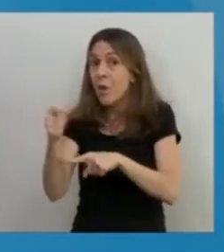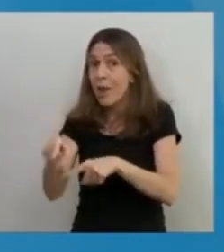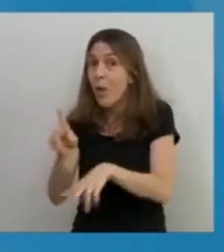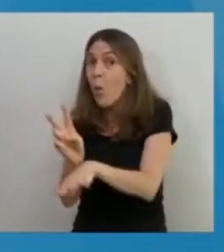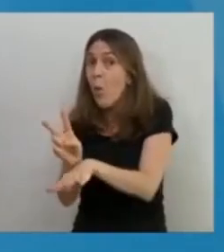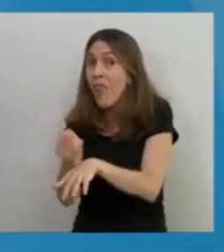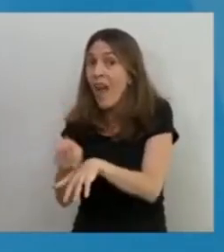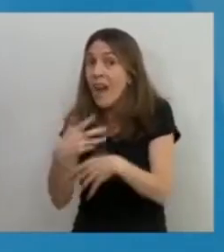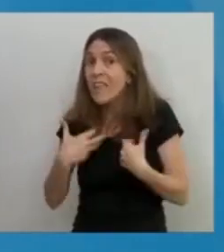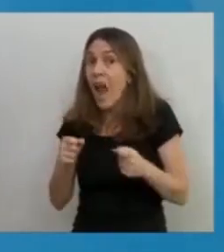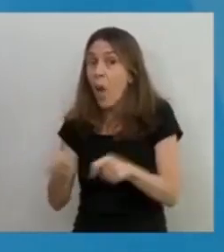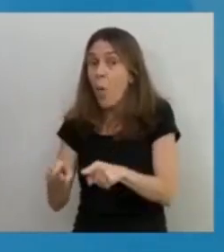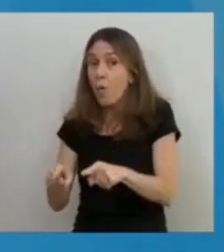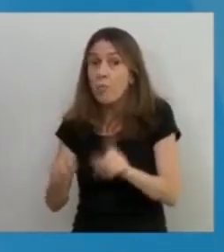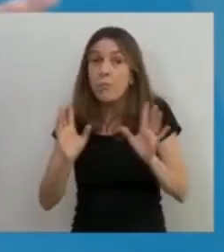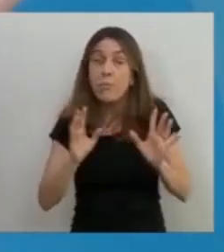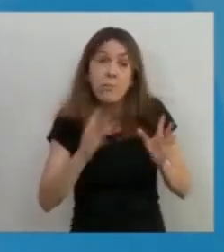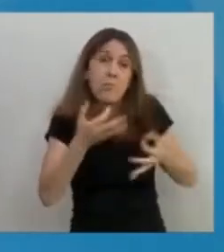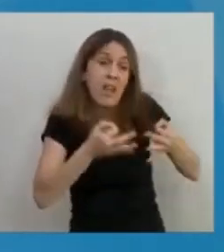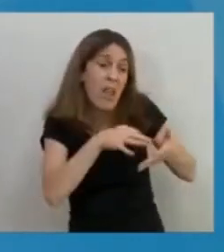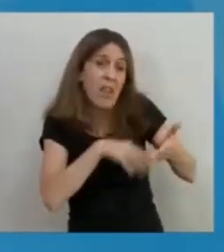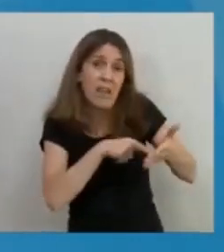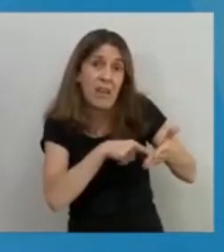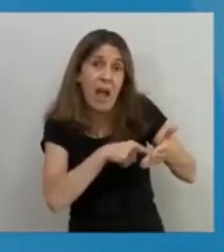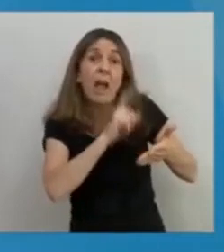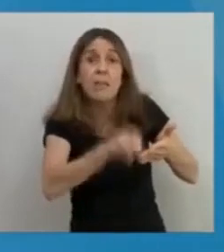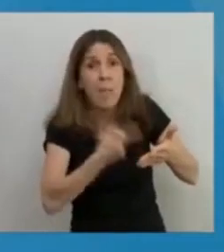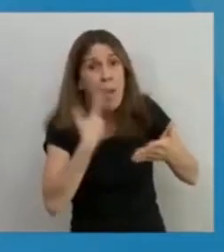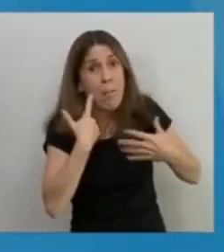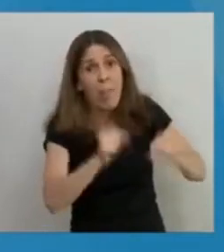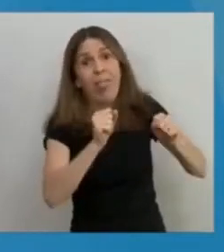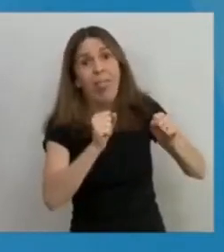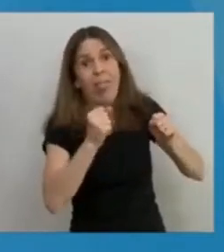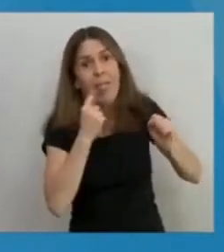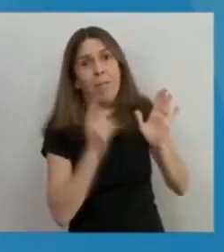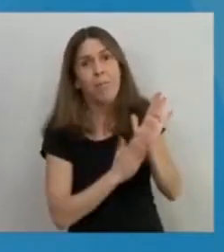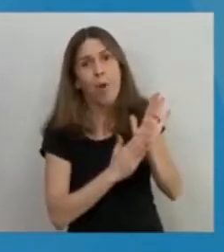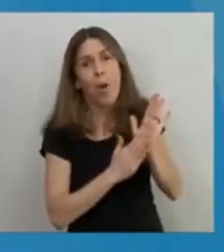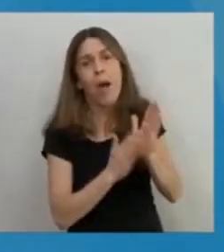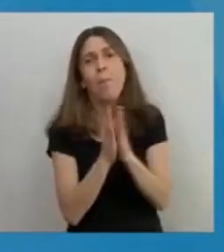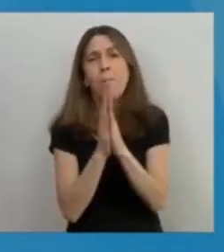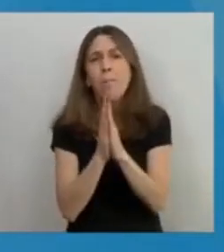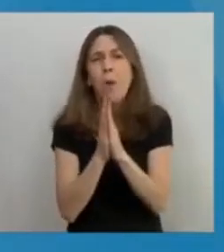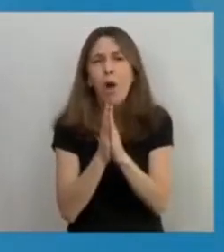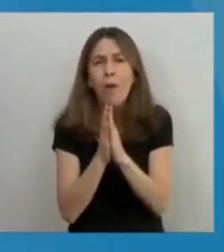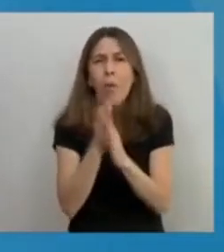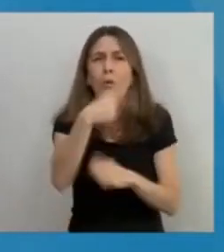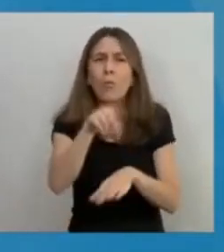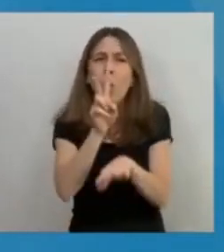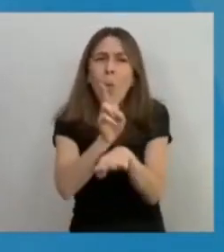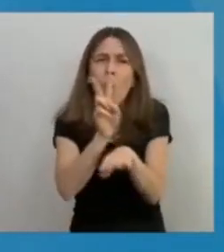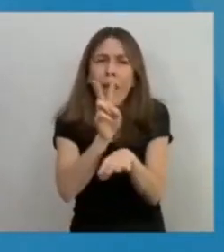Son datos. También evidencia científica. Por favor, cuidémonos.